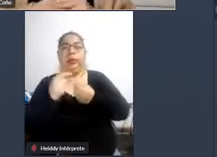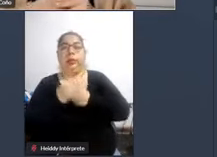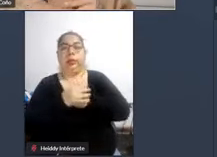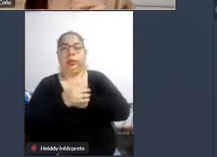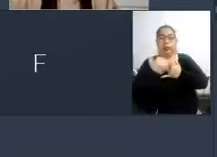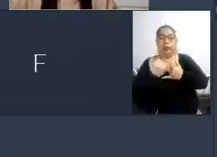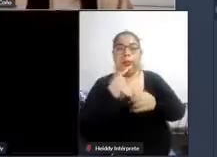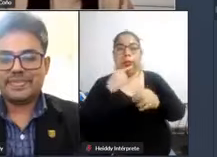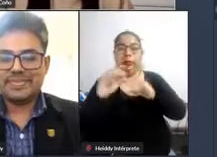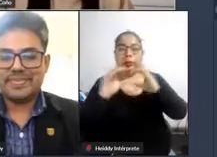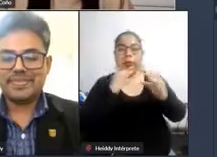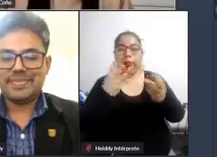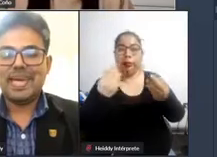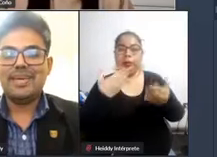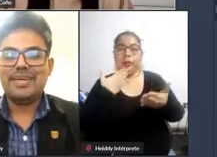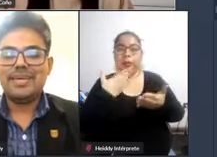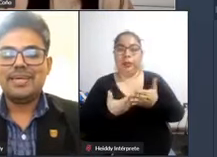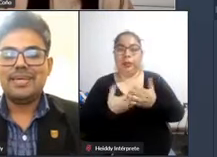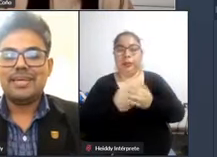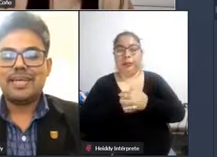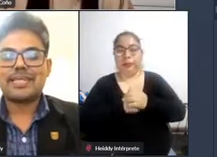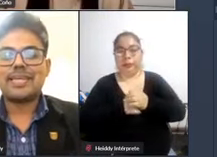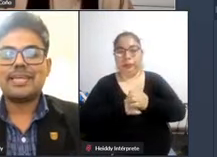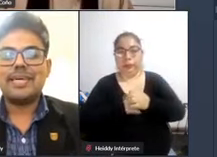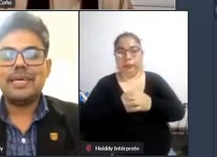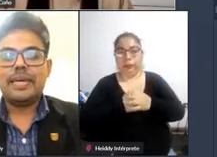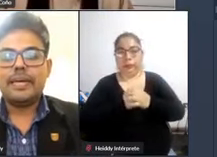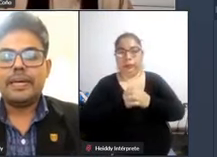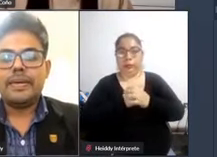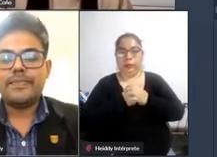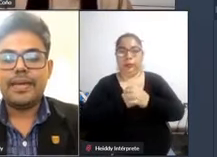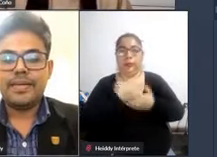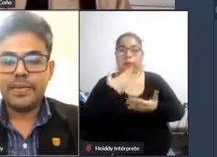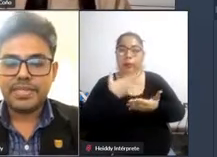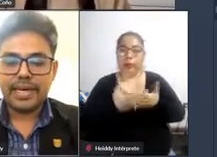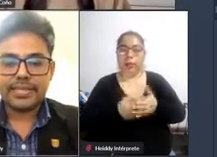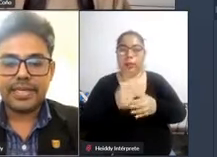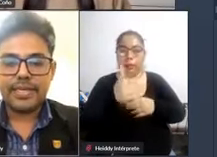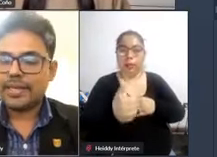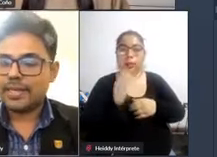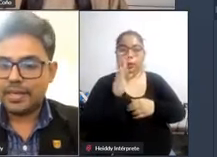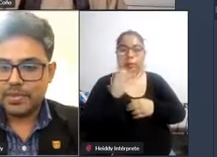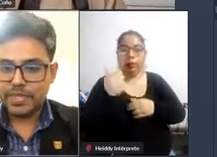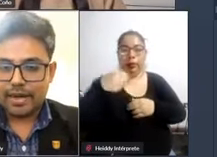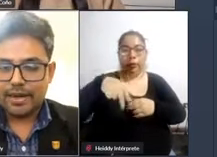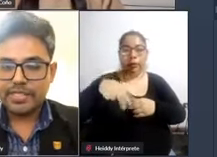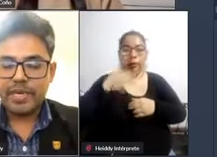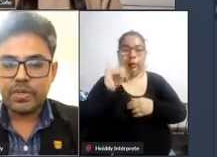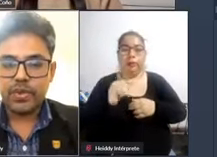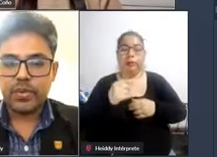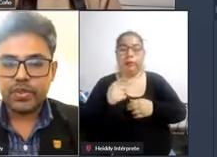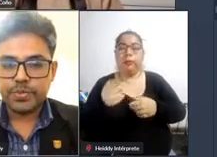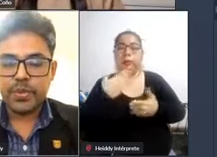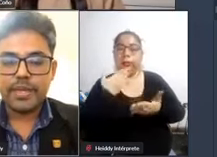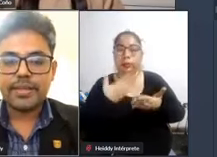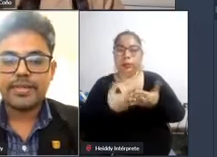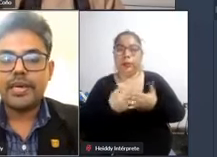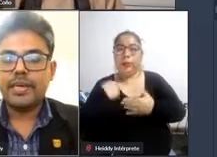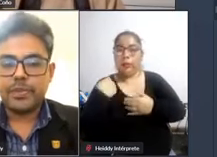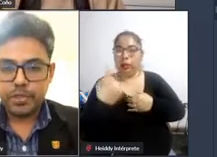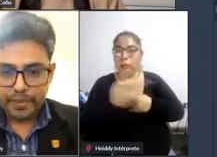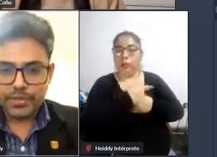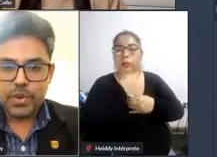este conversatorio muchas gracias buenas tardes gracias a ti Fanny Uriza Gácegui reiteramos el agradecimiento a todos nuestros